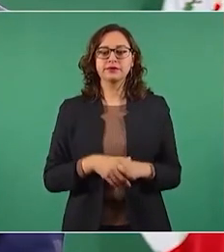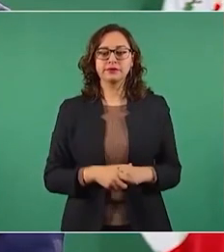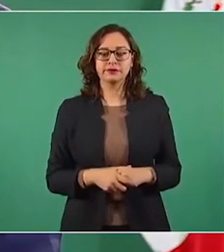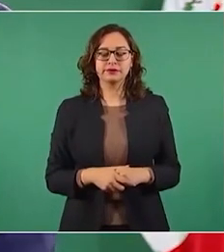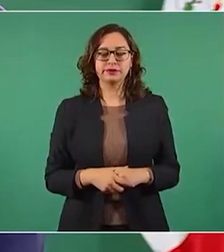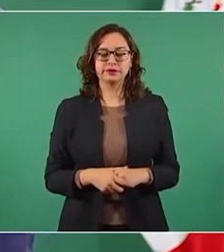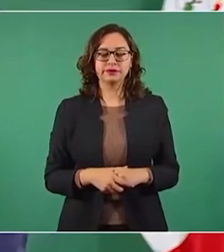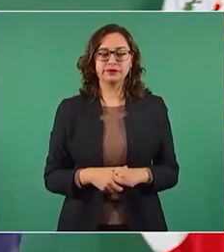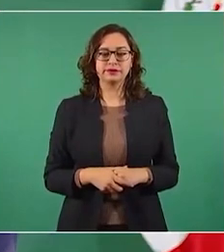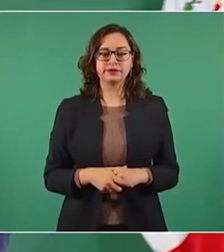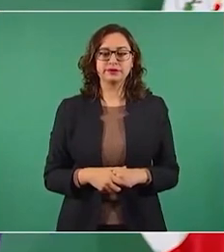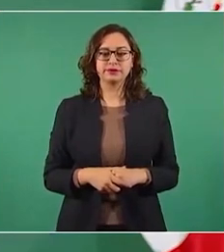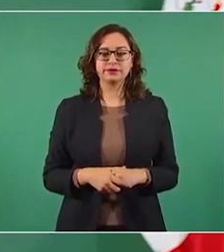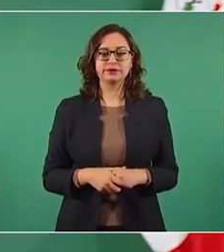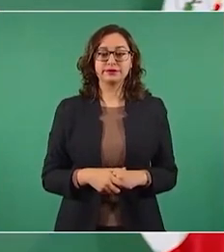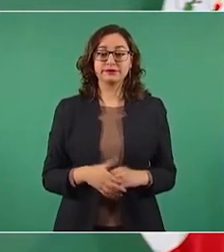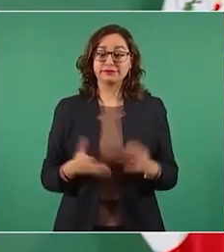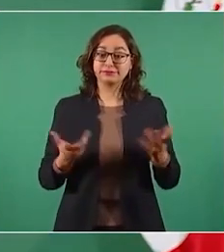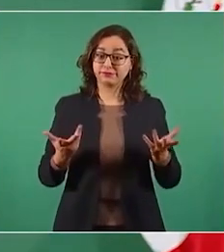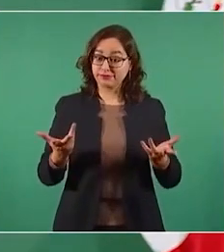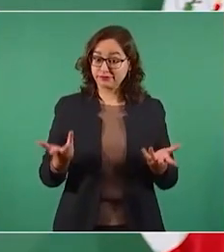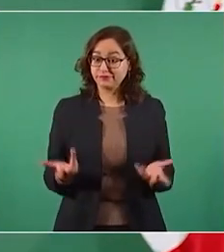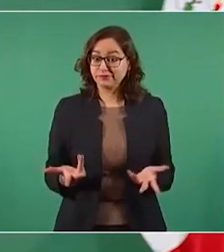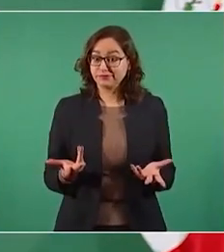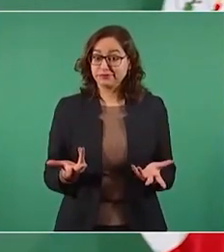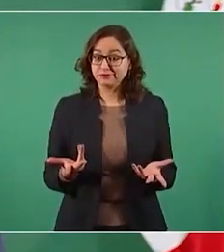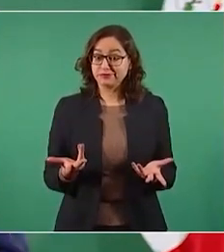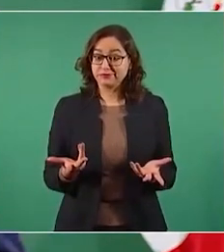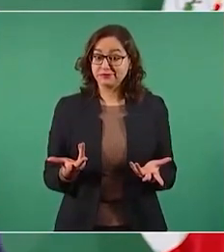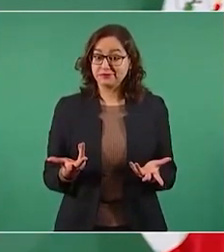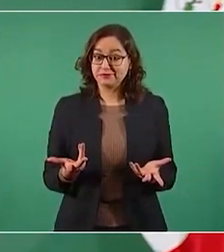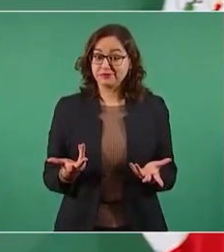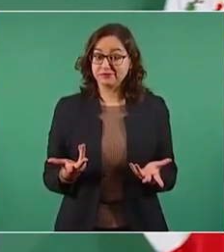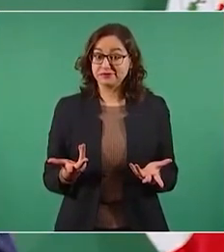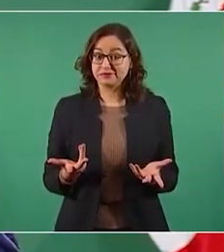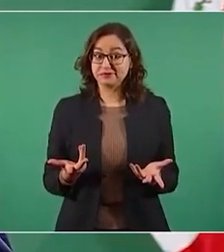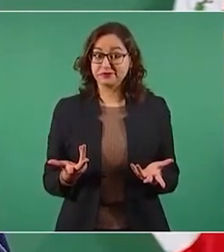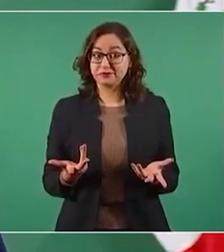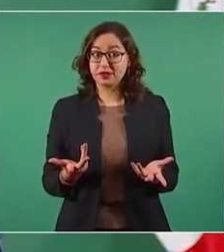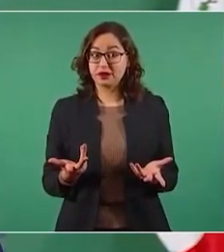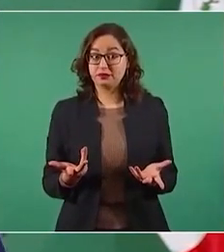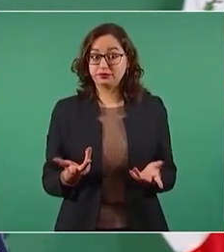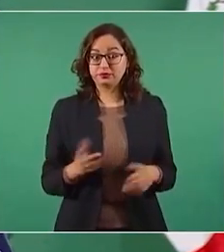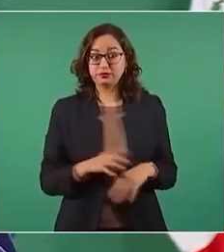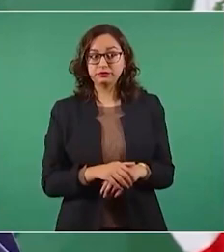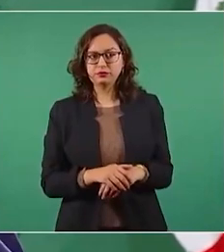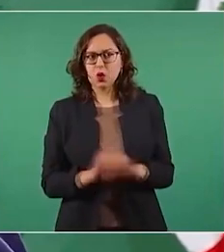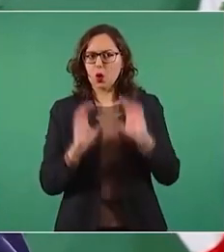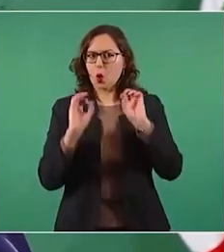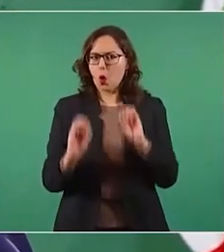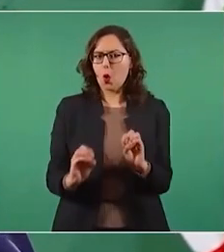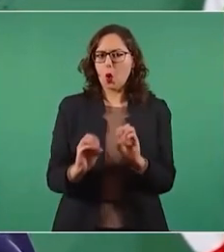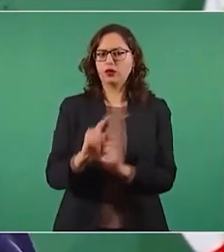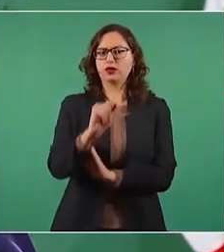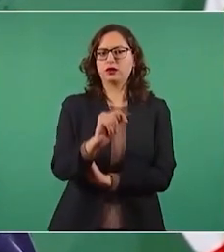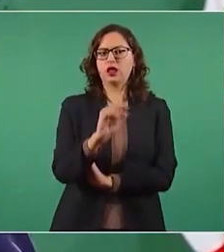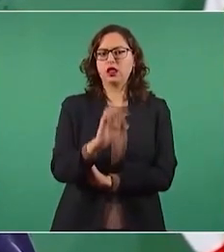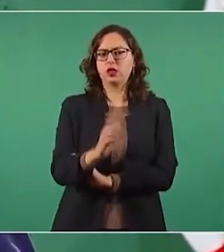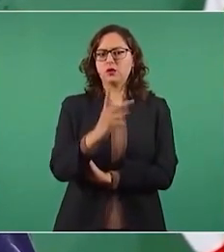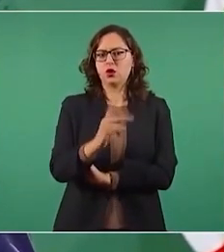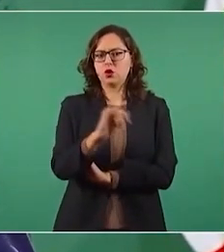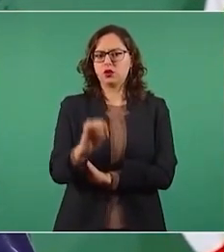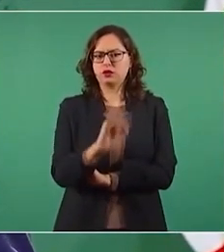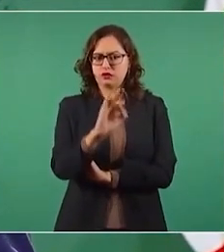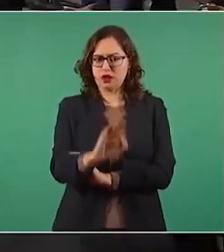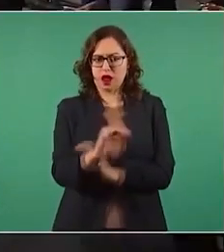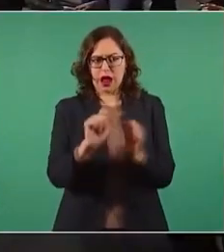Entonces, tenemos o salieron los del tribunal a hablar sobre